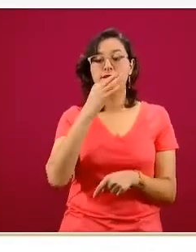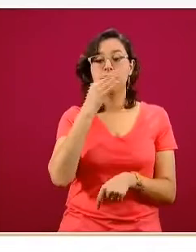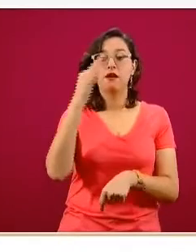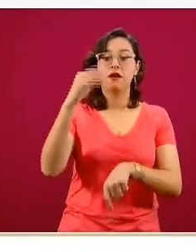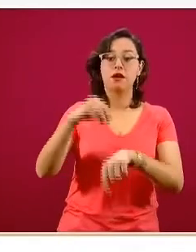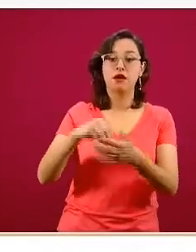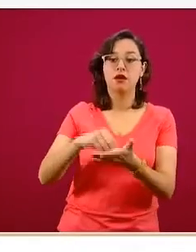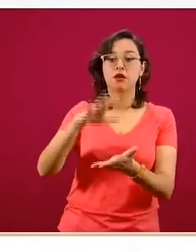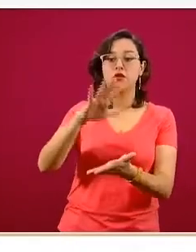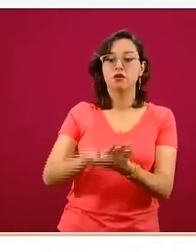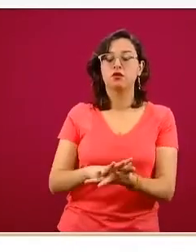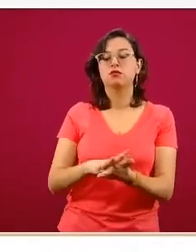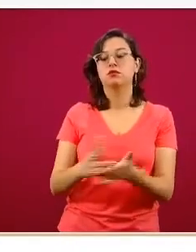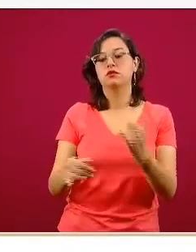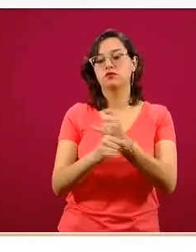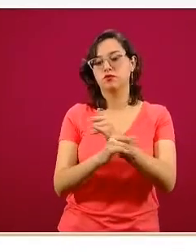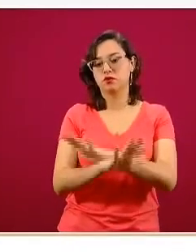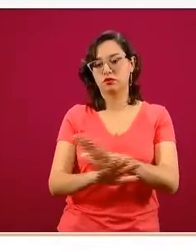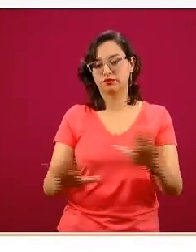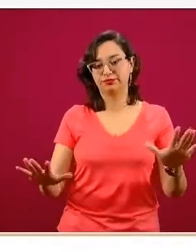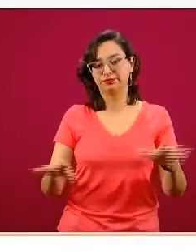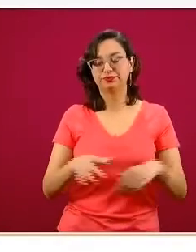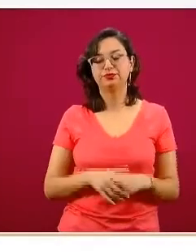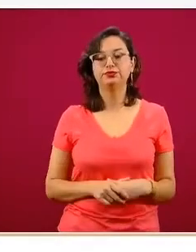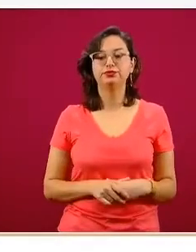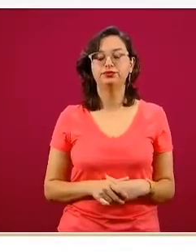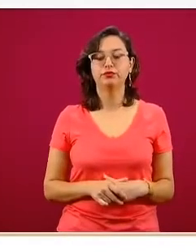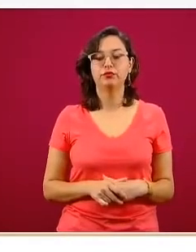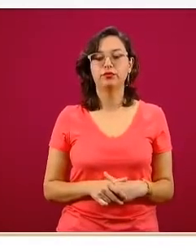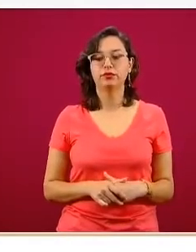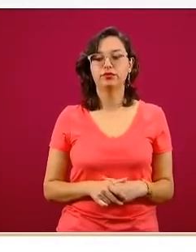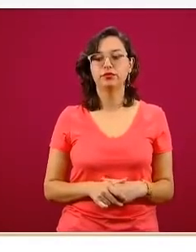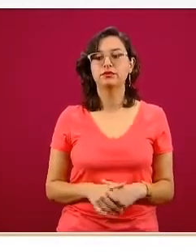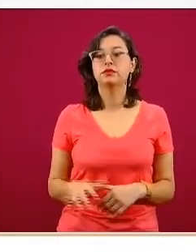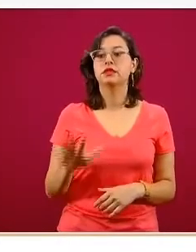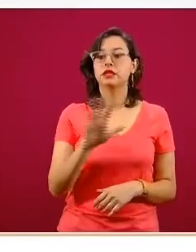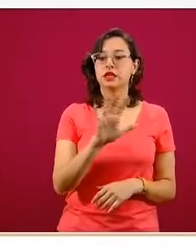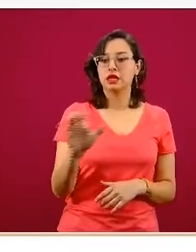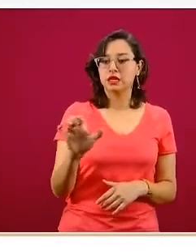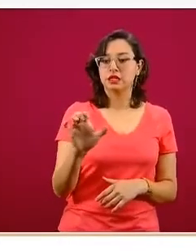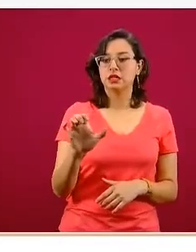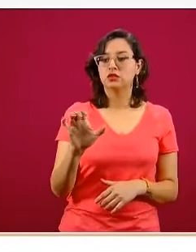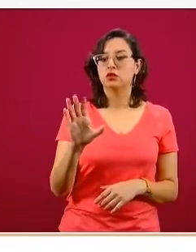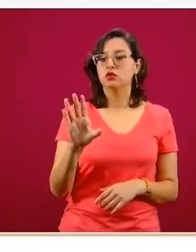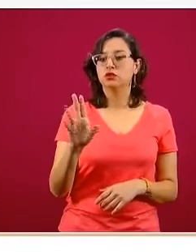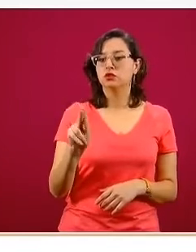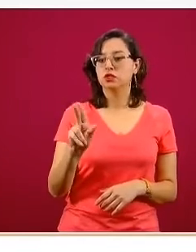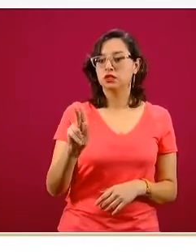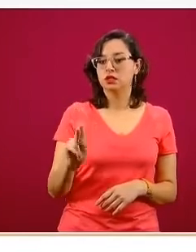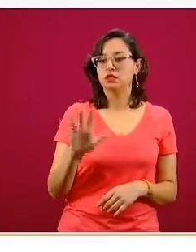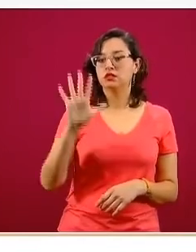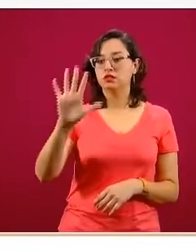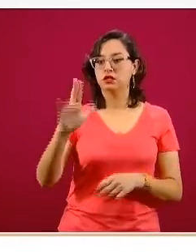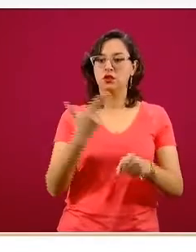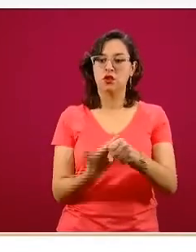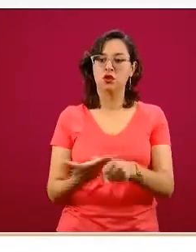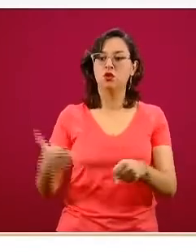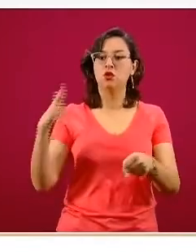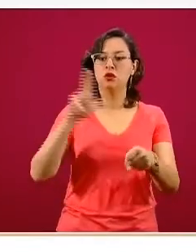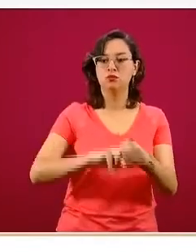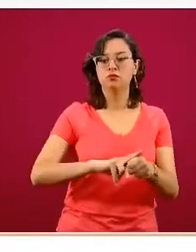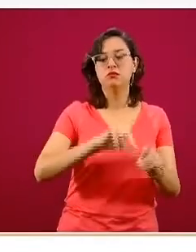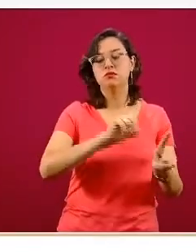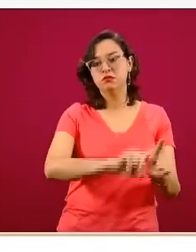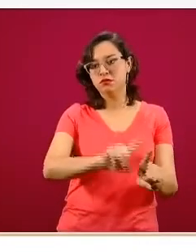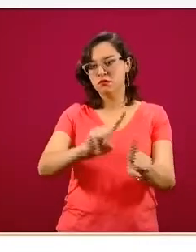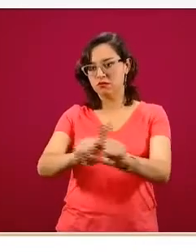notificaron su información. Estas fueron 585 unidades, de una expectativa,